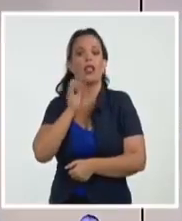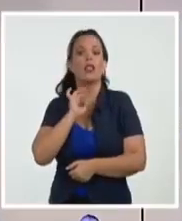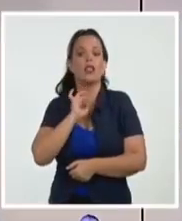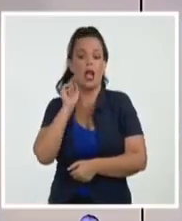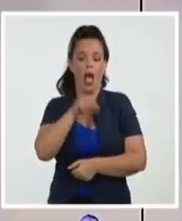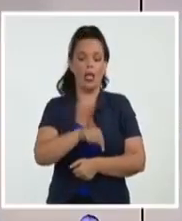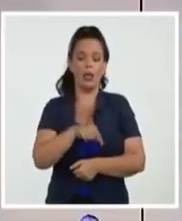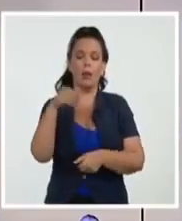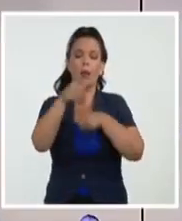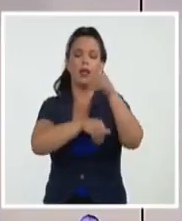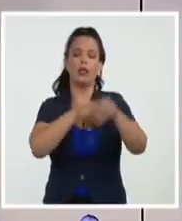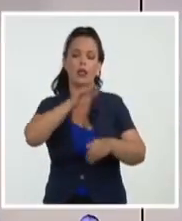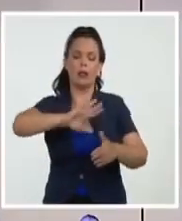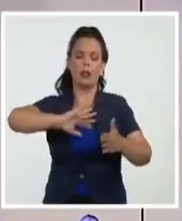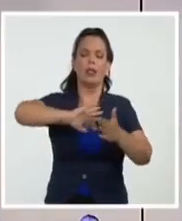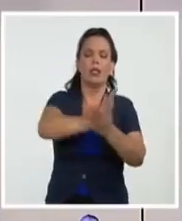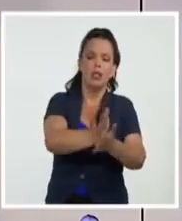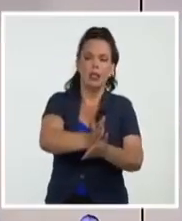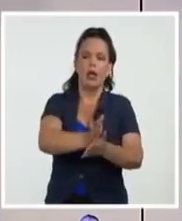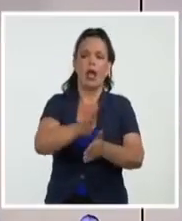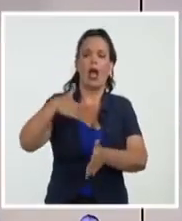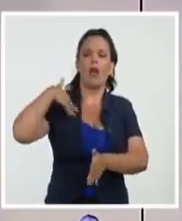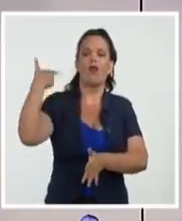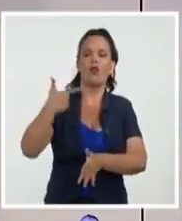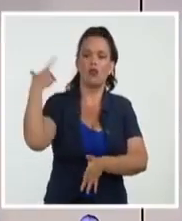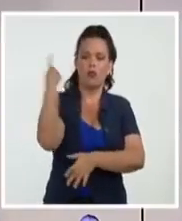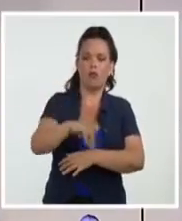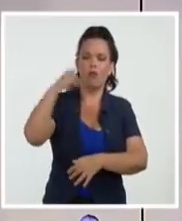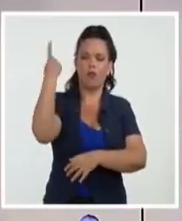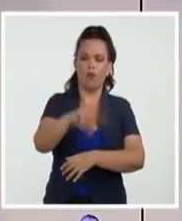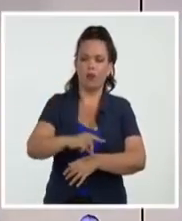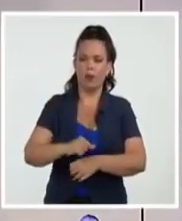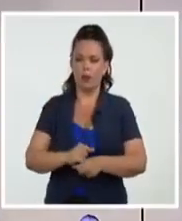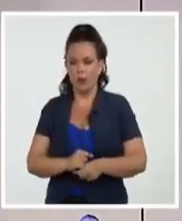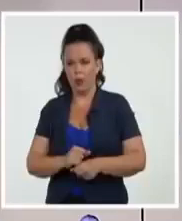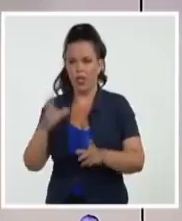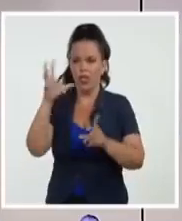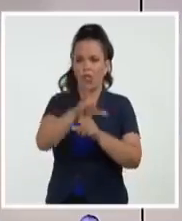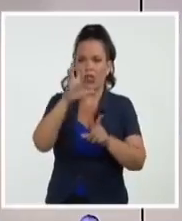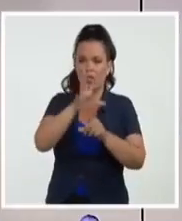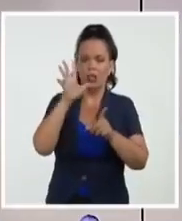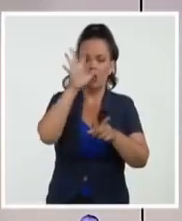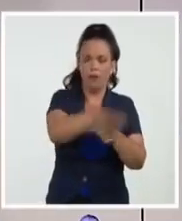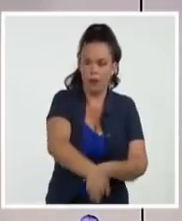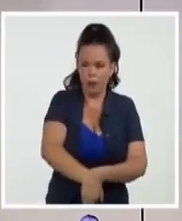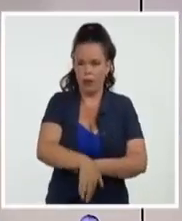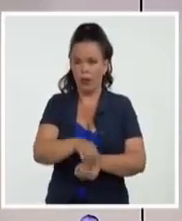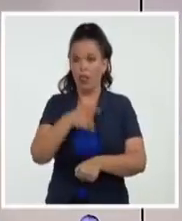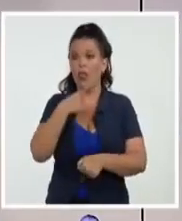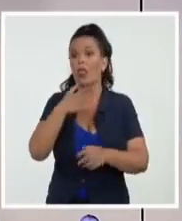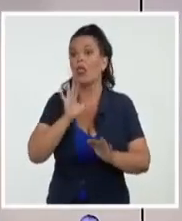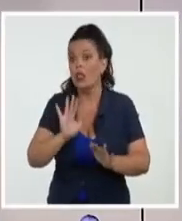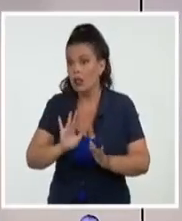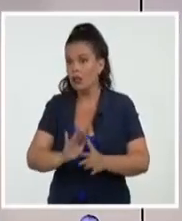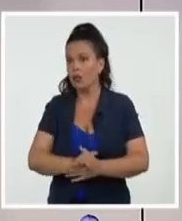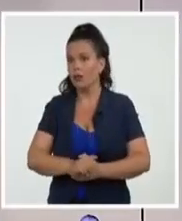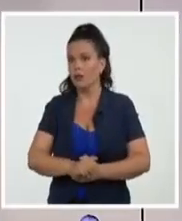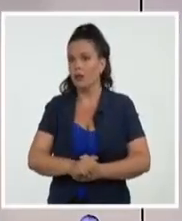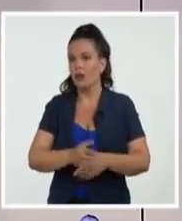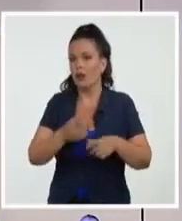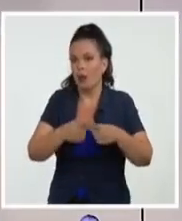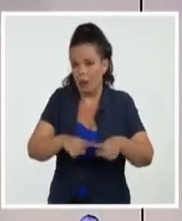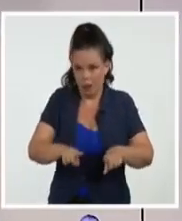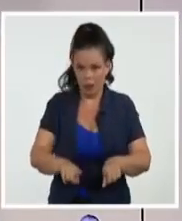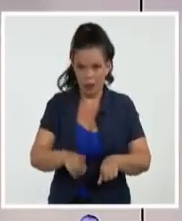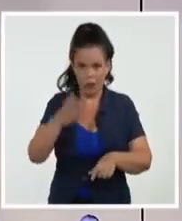incluso mediante la violencia física y la intimidación. Ese es el argumento que están dando. Pero, ¿qué podemos esperar de una nación